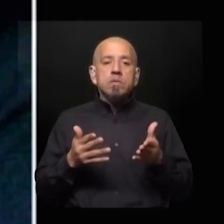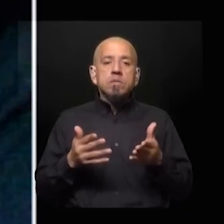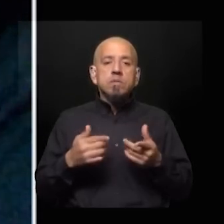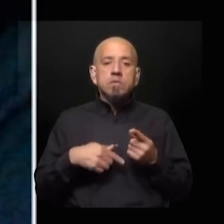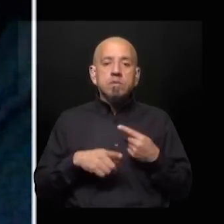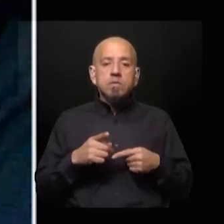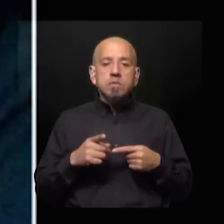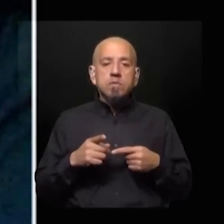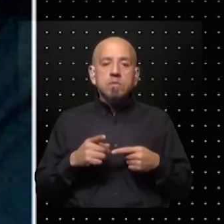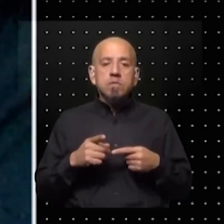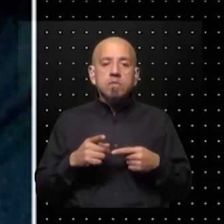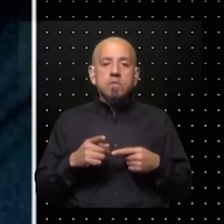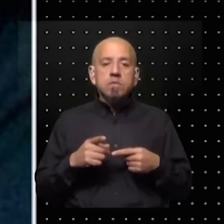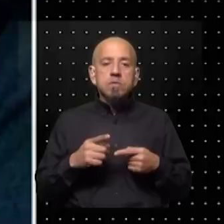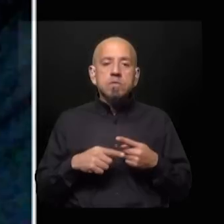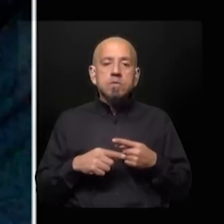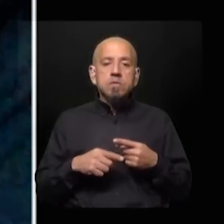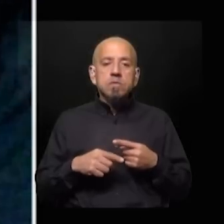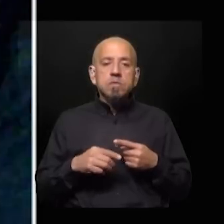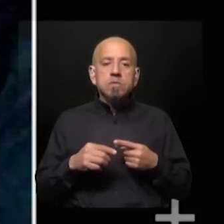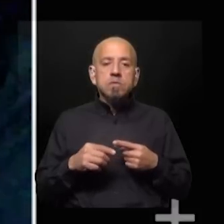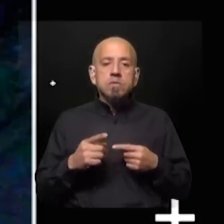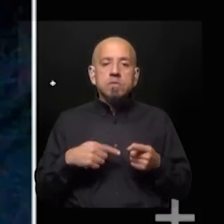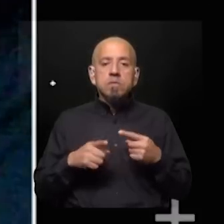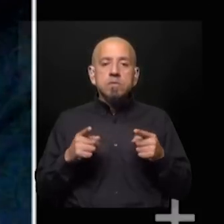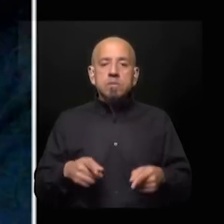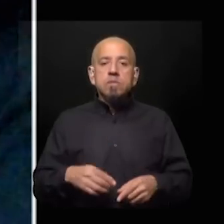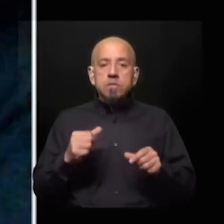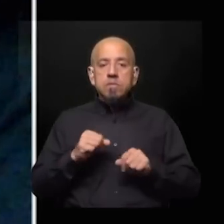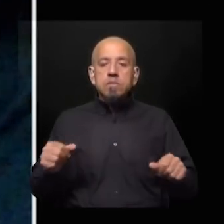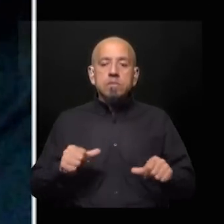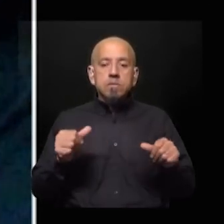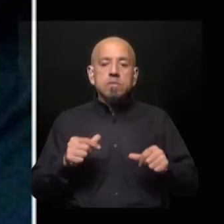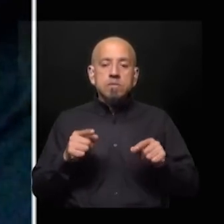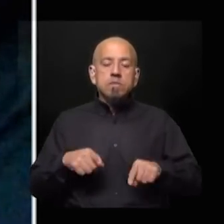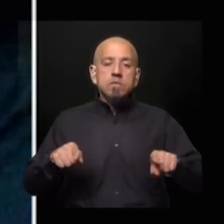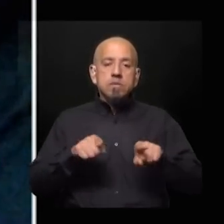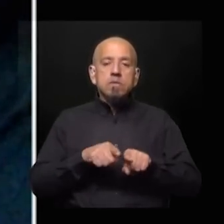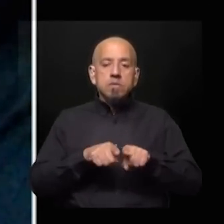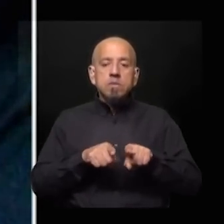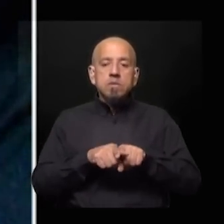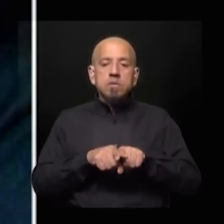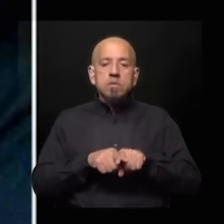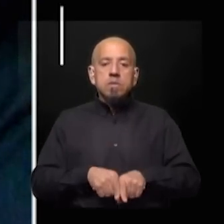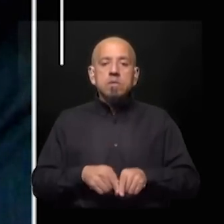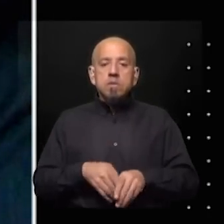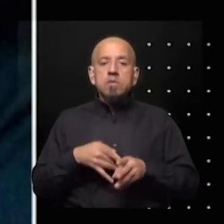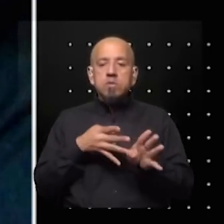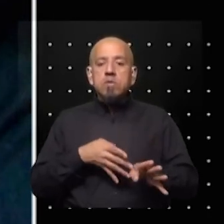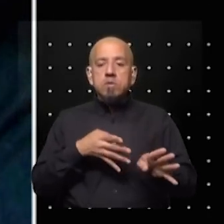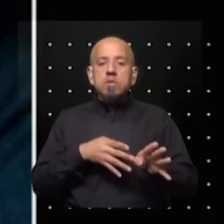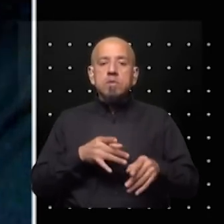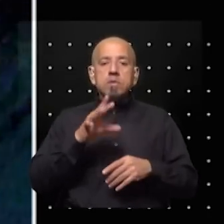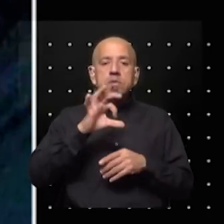digamos entre sí y que África fuera capaz de hacer lo mismo estamos a punto de ver una guerra en el Sahel